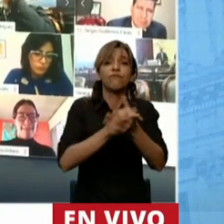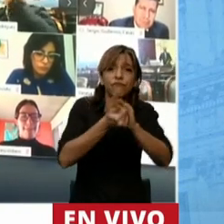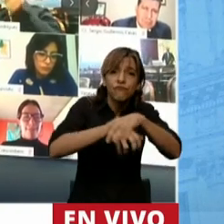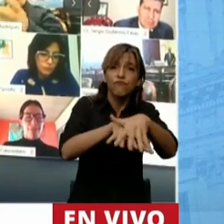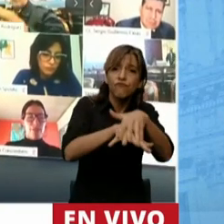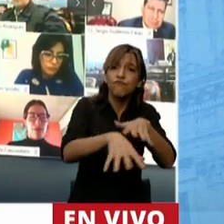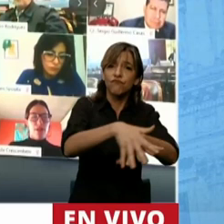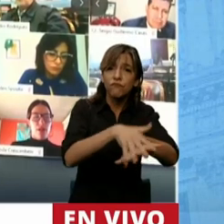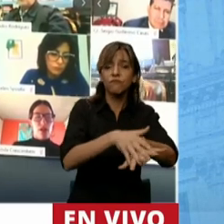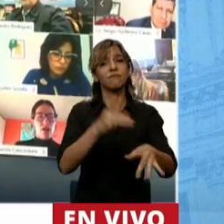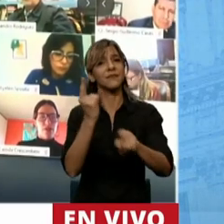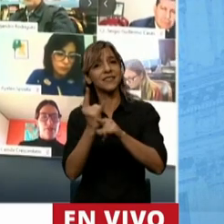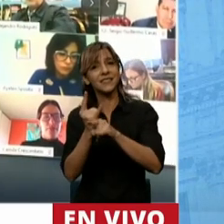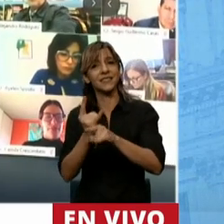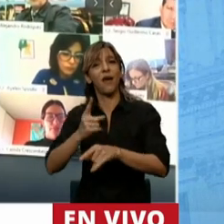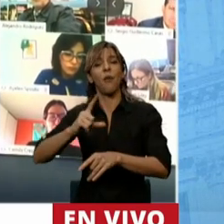permanentemente higiene